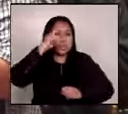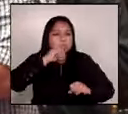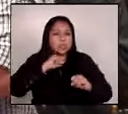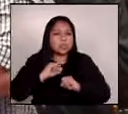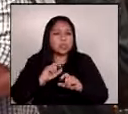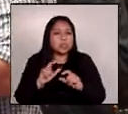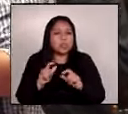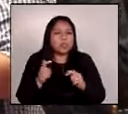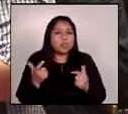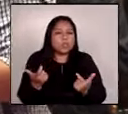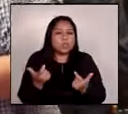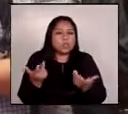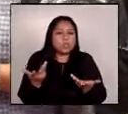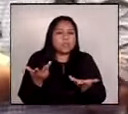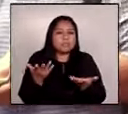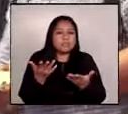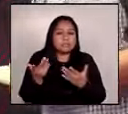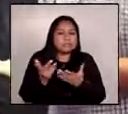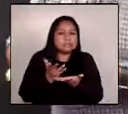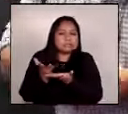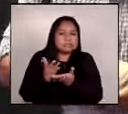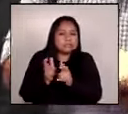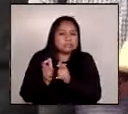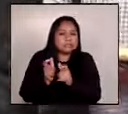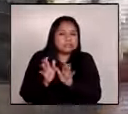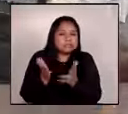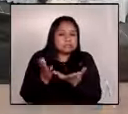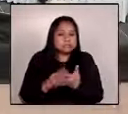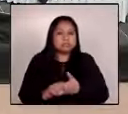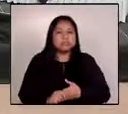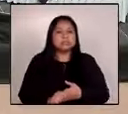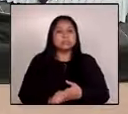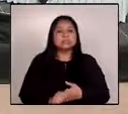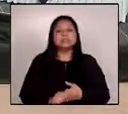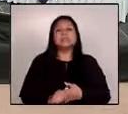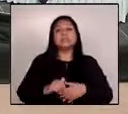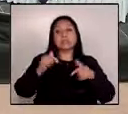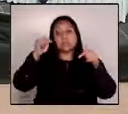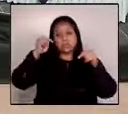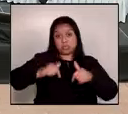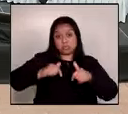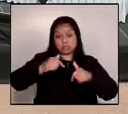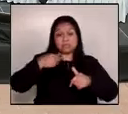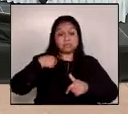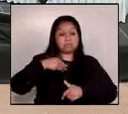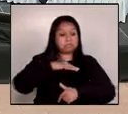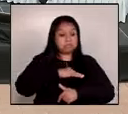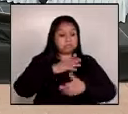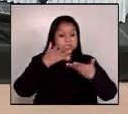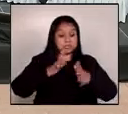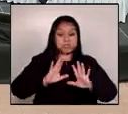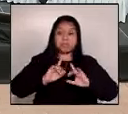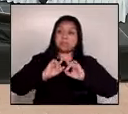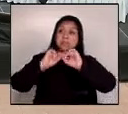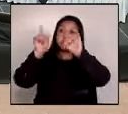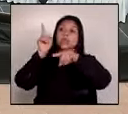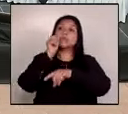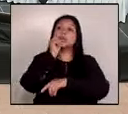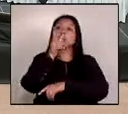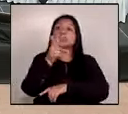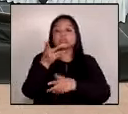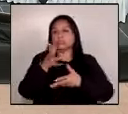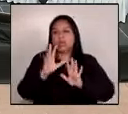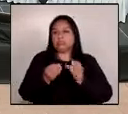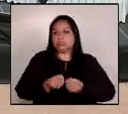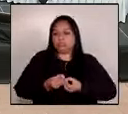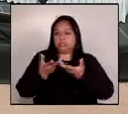coordinar con este ente bueno con el hecho hoy de la ministra presentando las denuncias se pone pues de manifiesto y